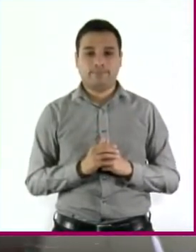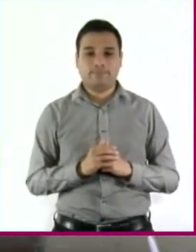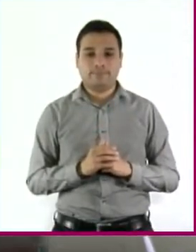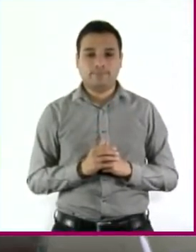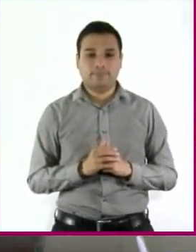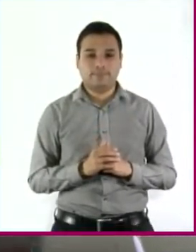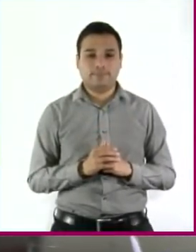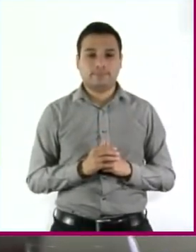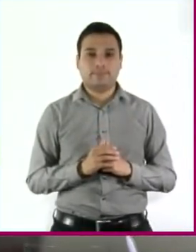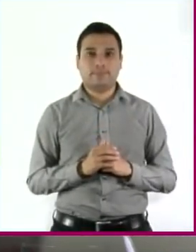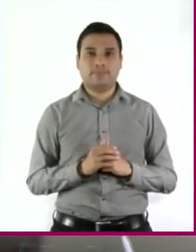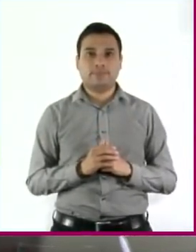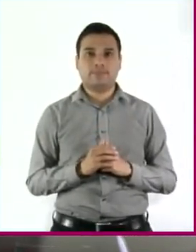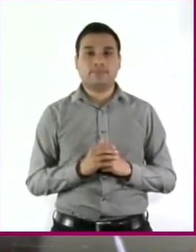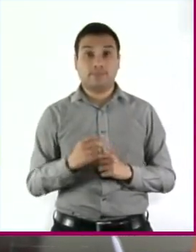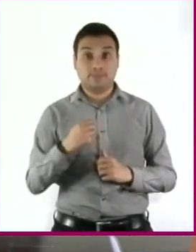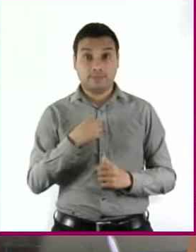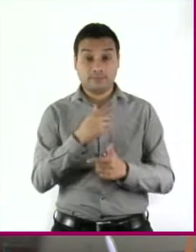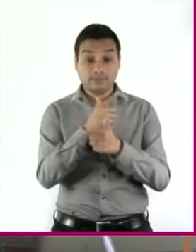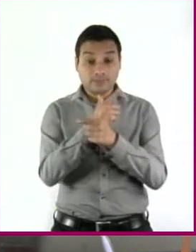Que no se puede hacerte lo que uno quiera.